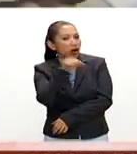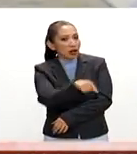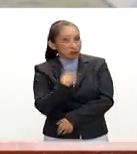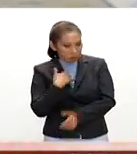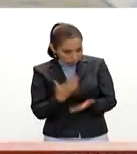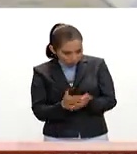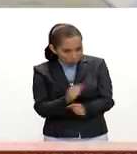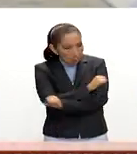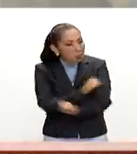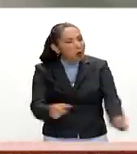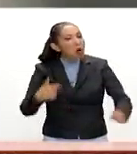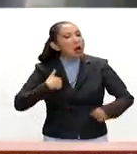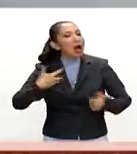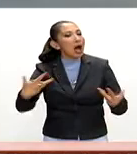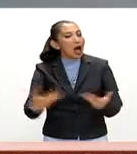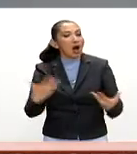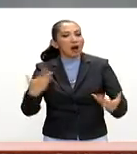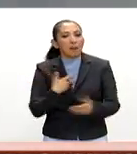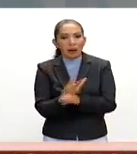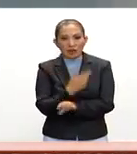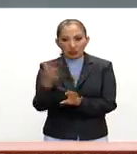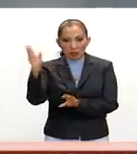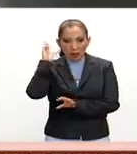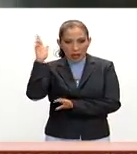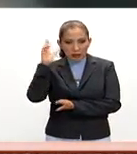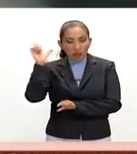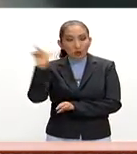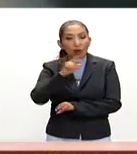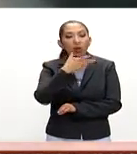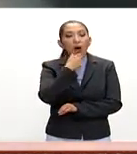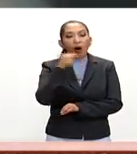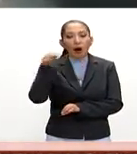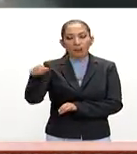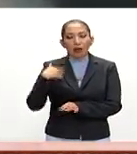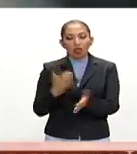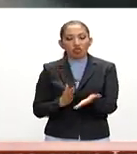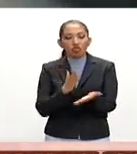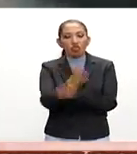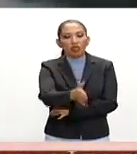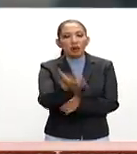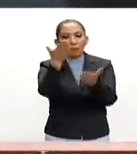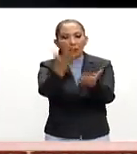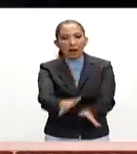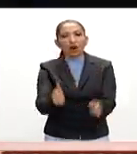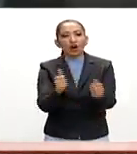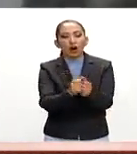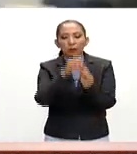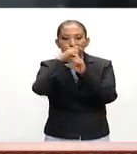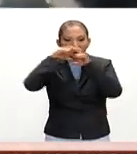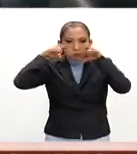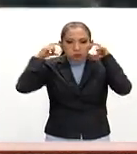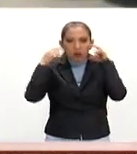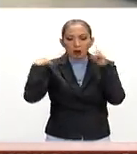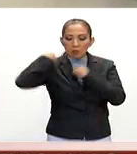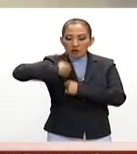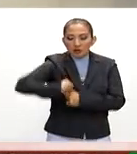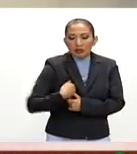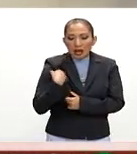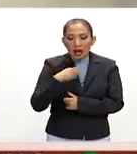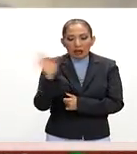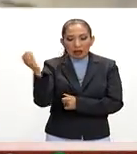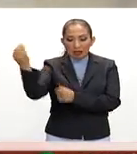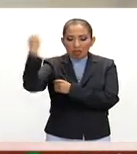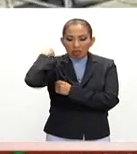amenazó con estallar una bomba esto sucedió el pasado martes cuando el imputado ingresó a la sucursal bancaria con un cubrebocas y una mochila donde